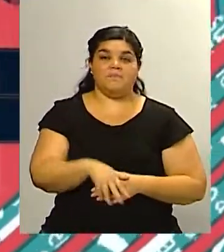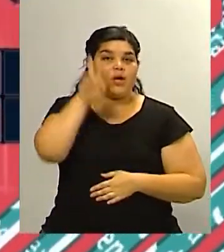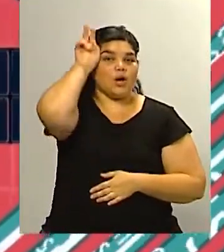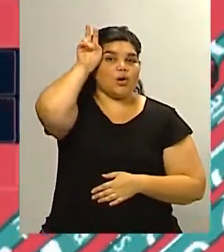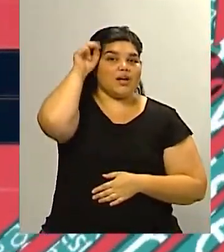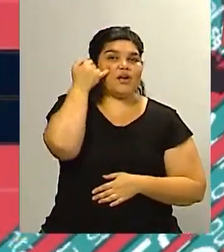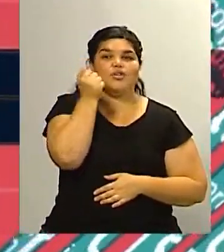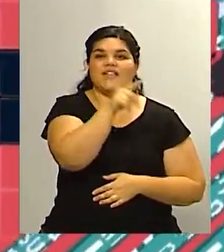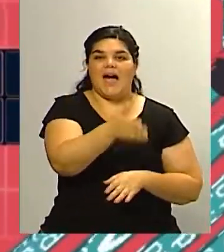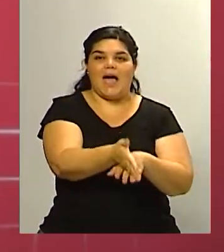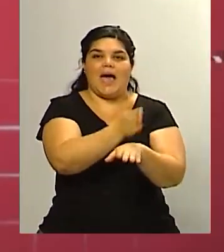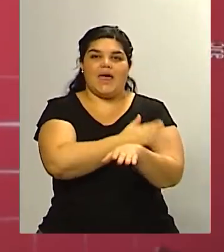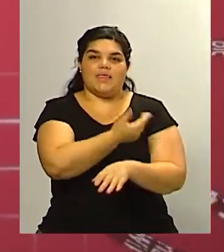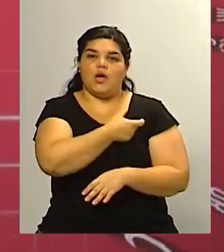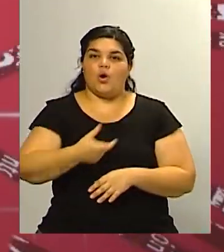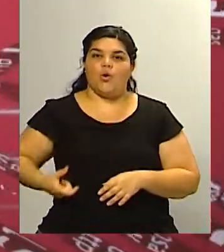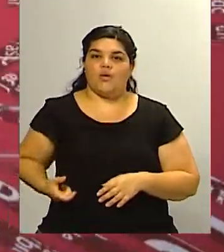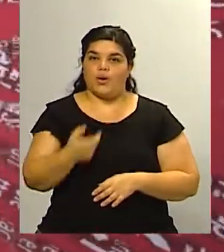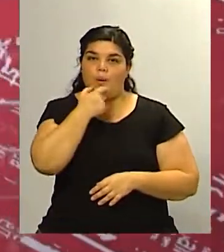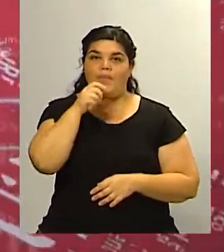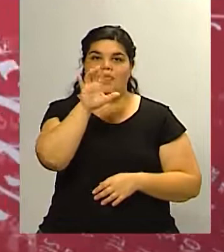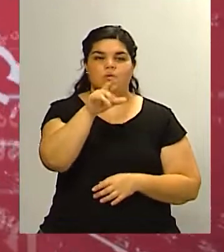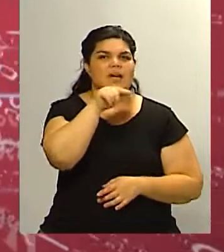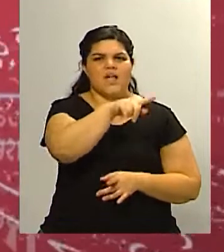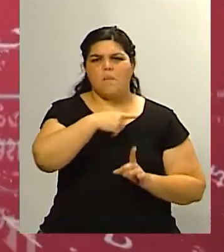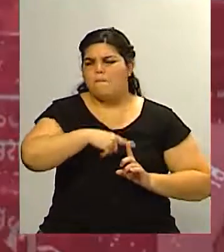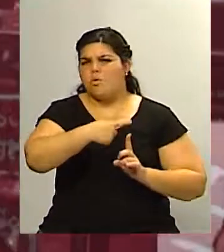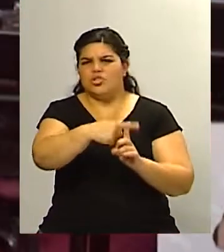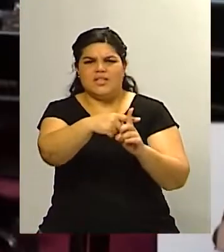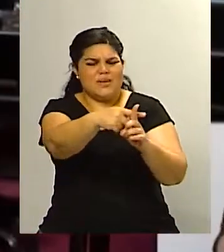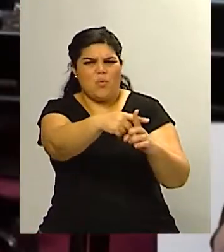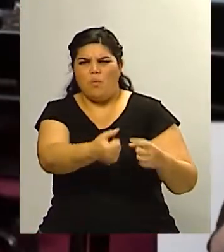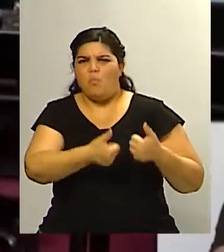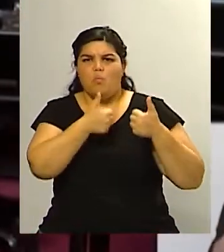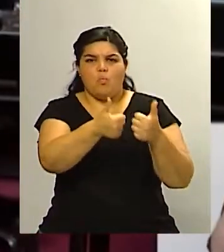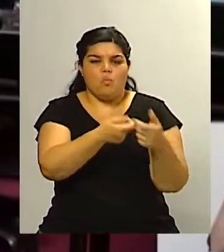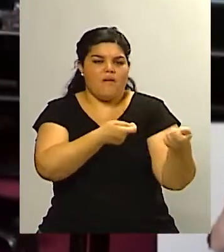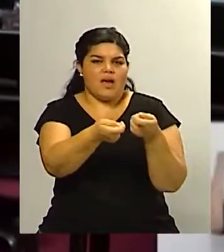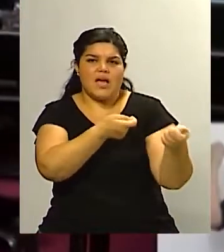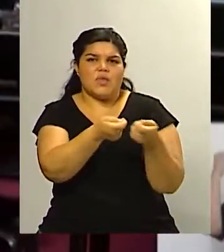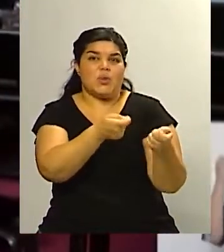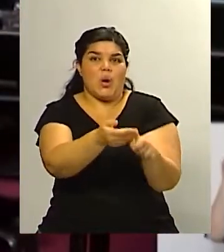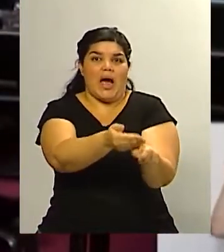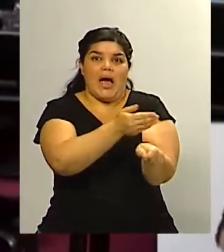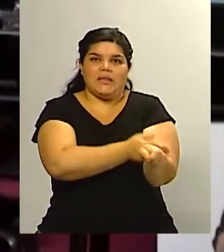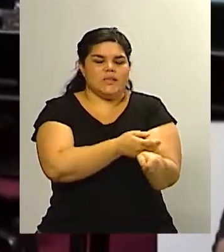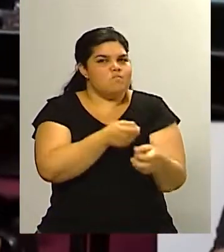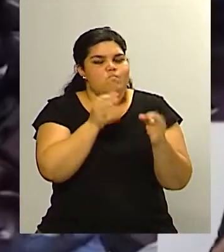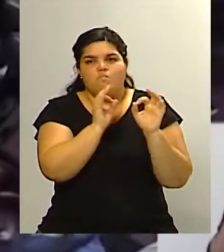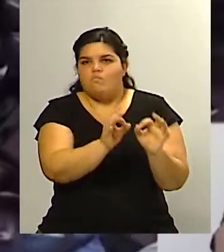gobernador de la provincia se fue con una muy buena imagen Alfredo Cornejo de la gestión la gente lo ha valorado mucho